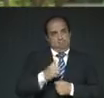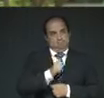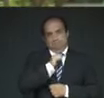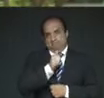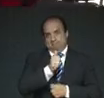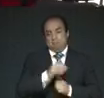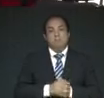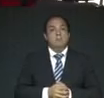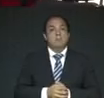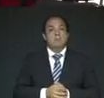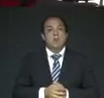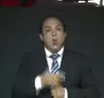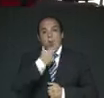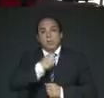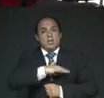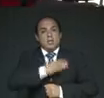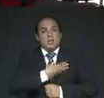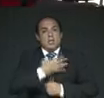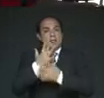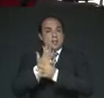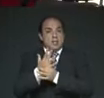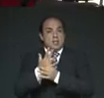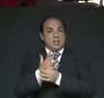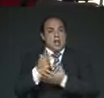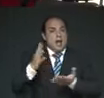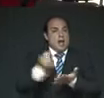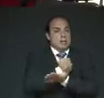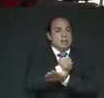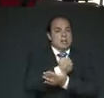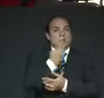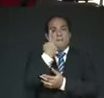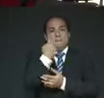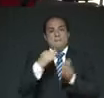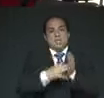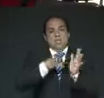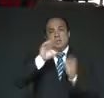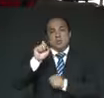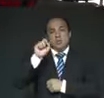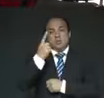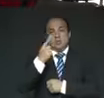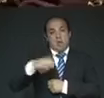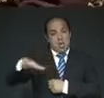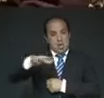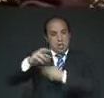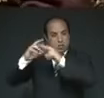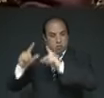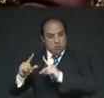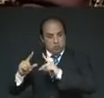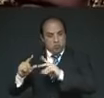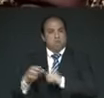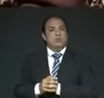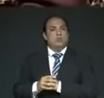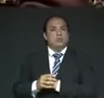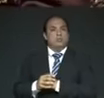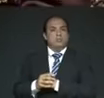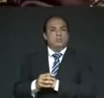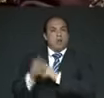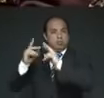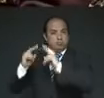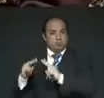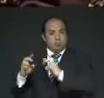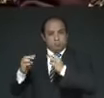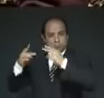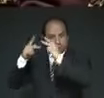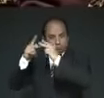Los españoles sostenían que su victoria de 1521, el sitio y destrucción de México Tenochtitlán y México Tlatelolco